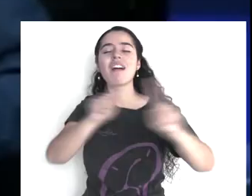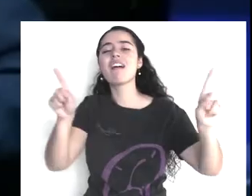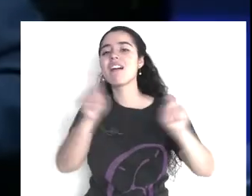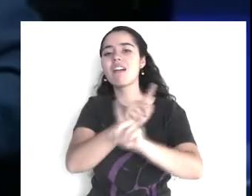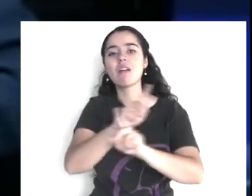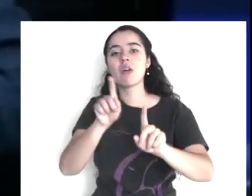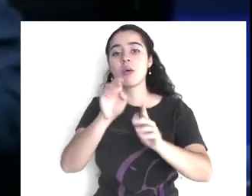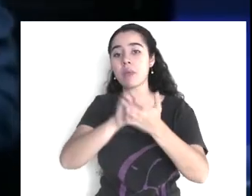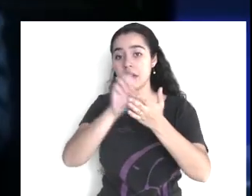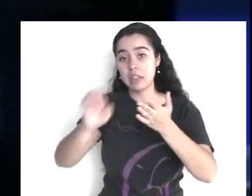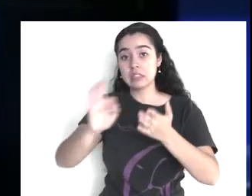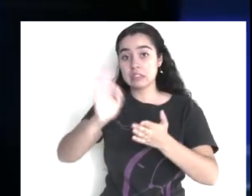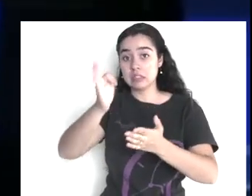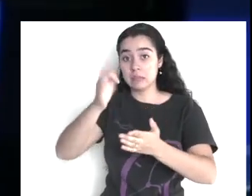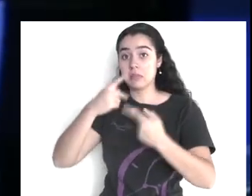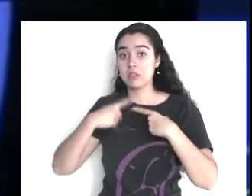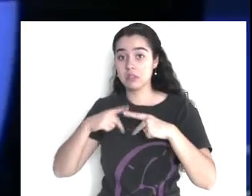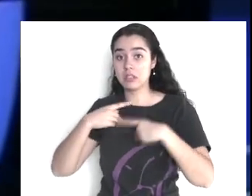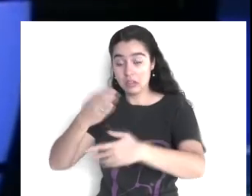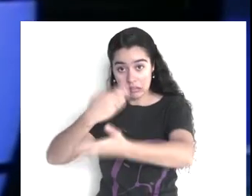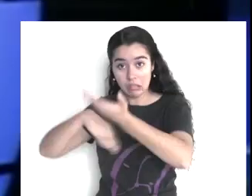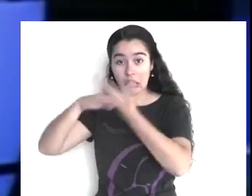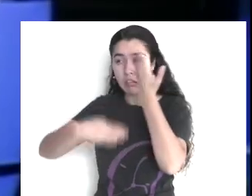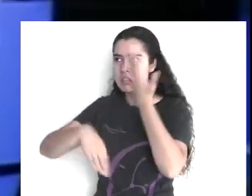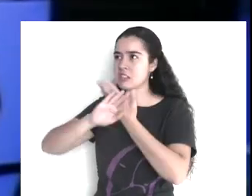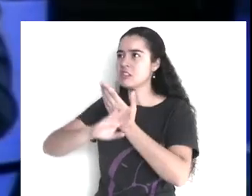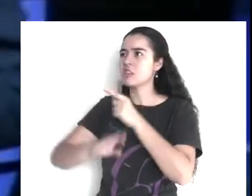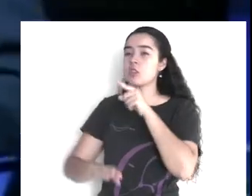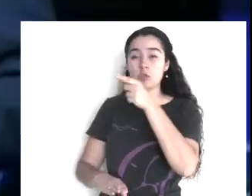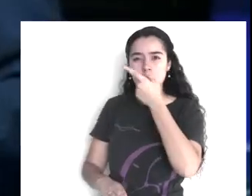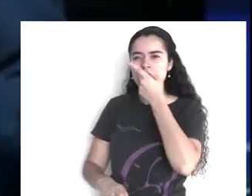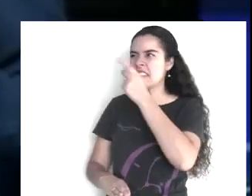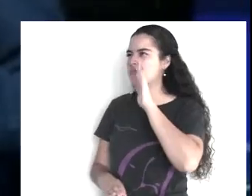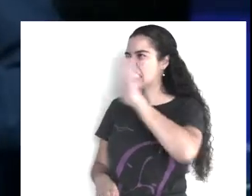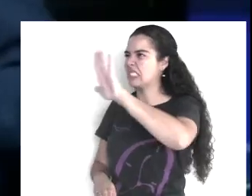y le dices, un montón de ofensas, hasta lo mandas al infierno,